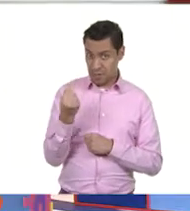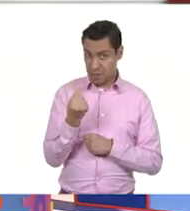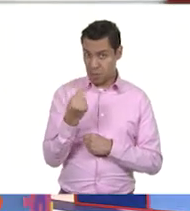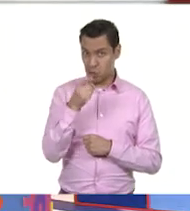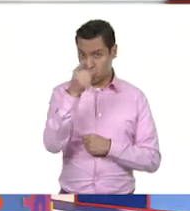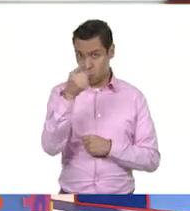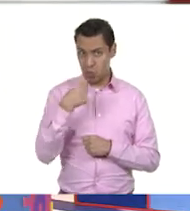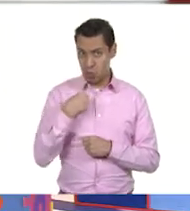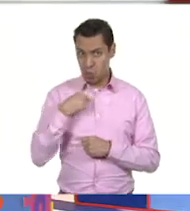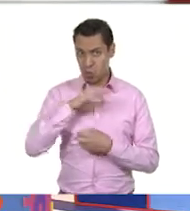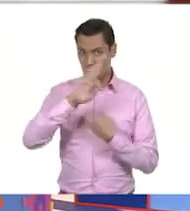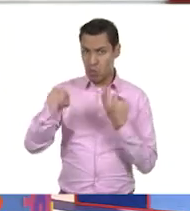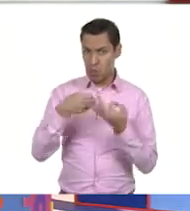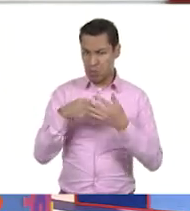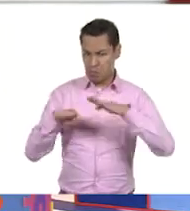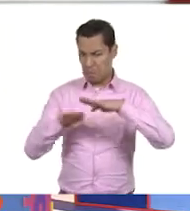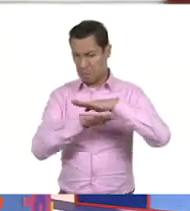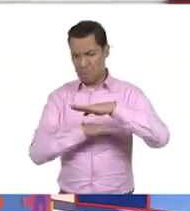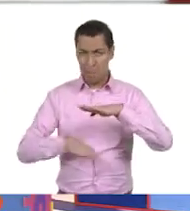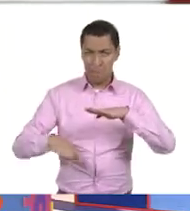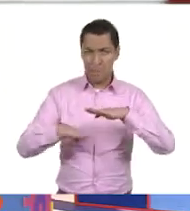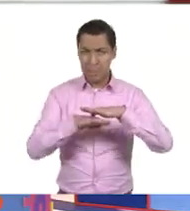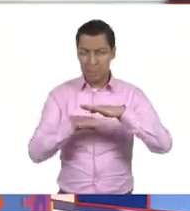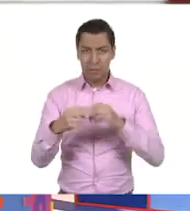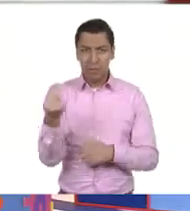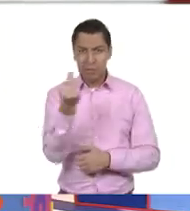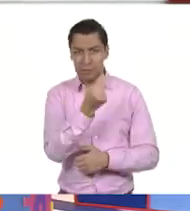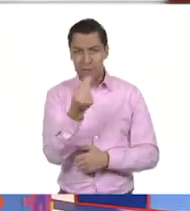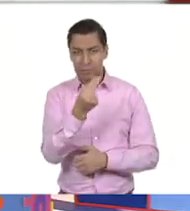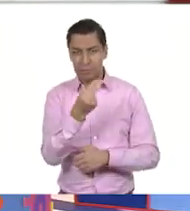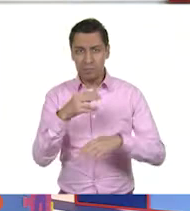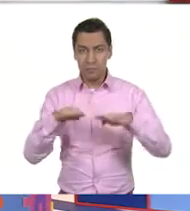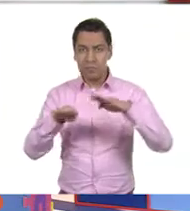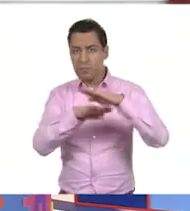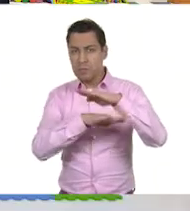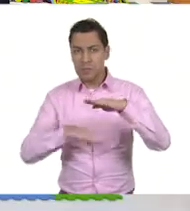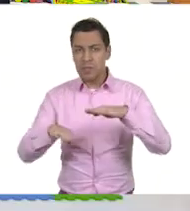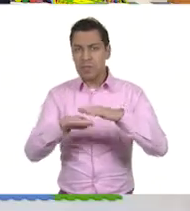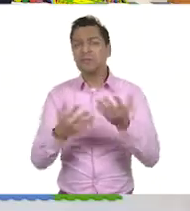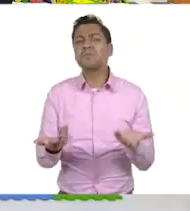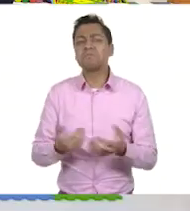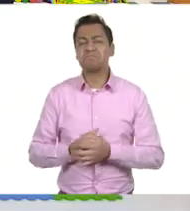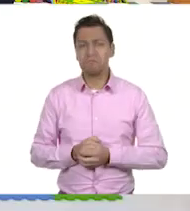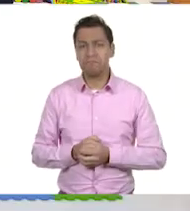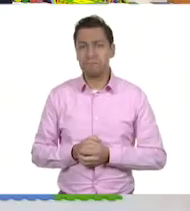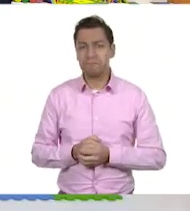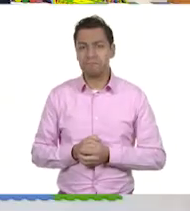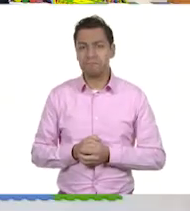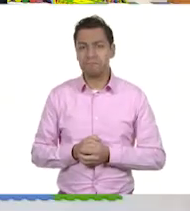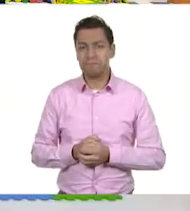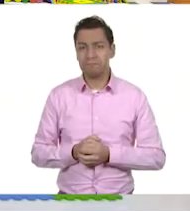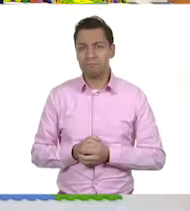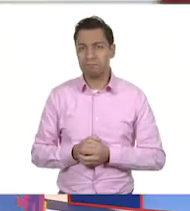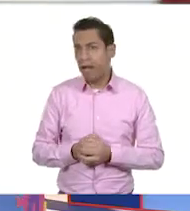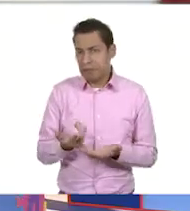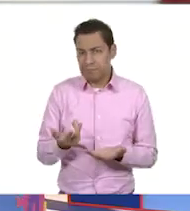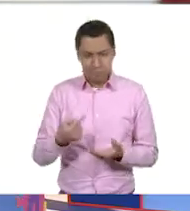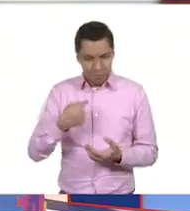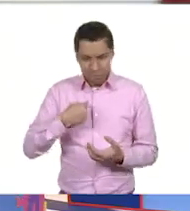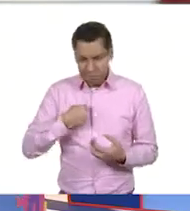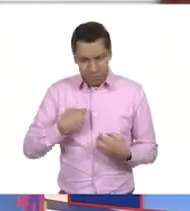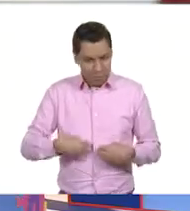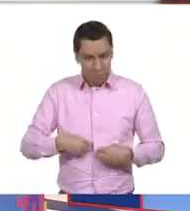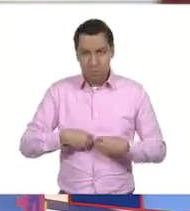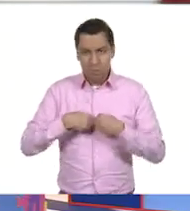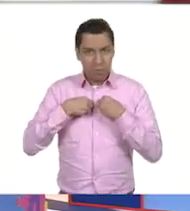Y básico, ¿a qué te suena la palabra básicas? Algo básico. Entonces, son lo que necesito o lo